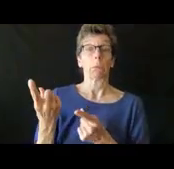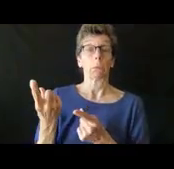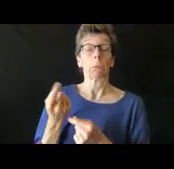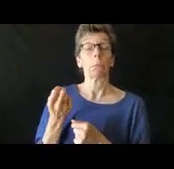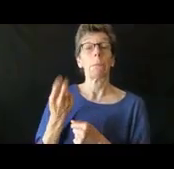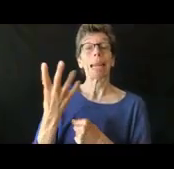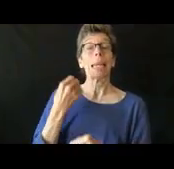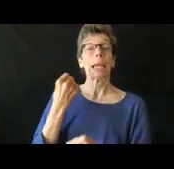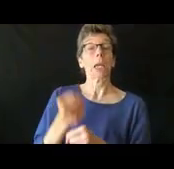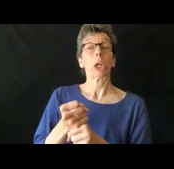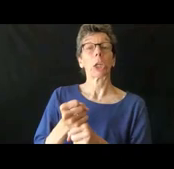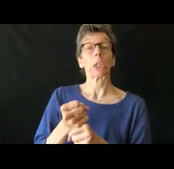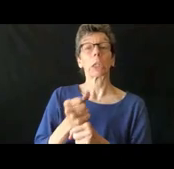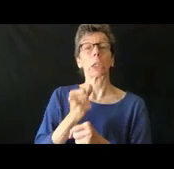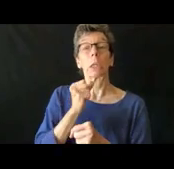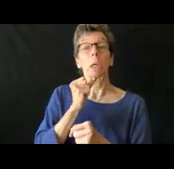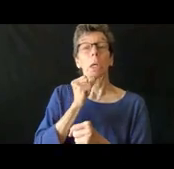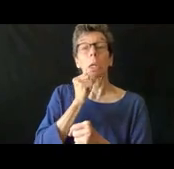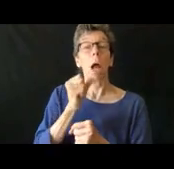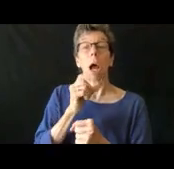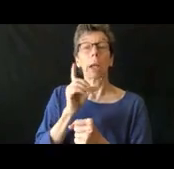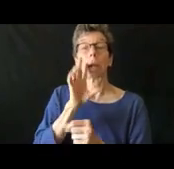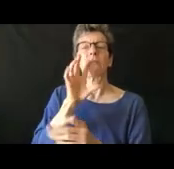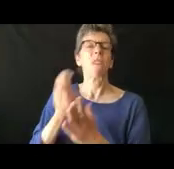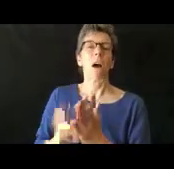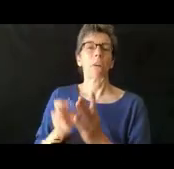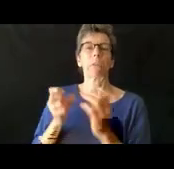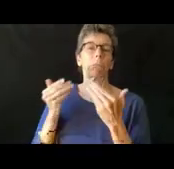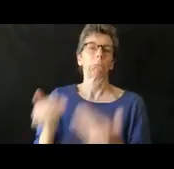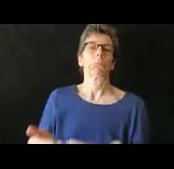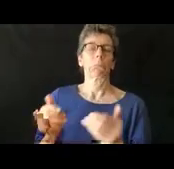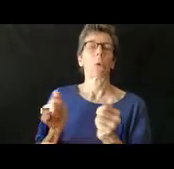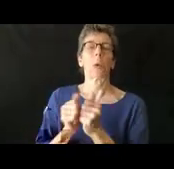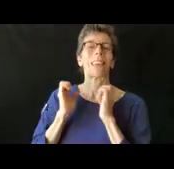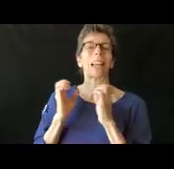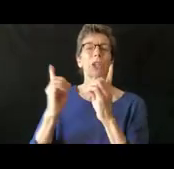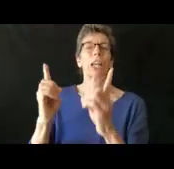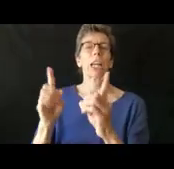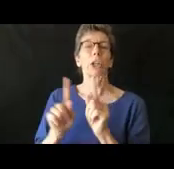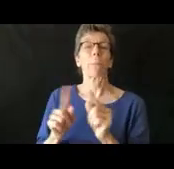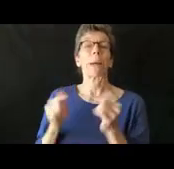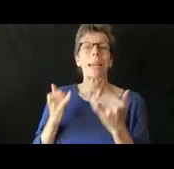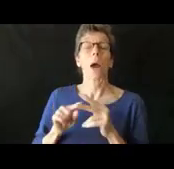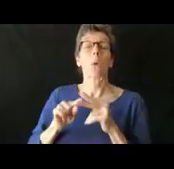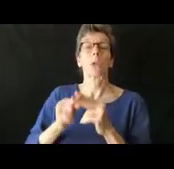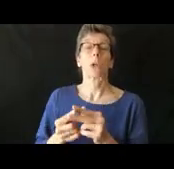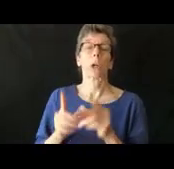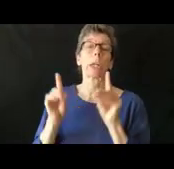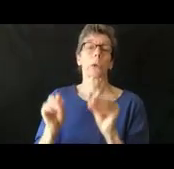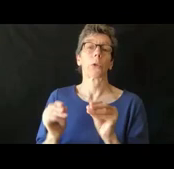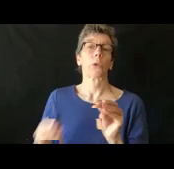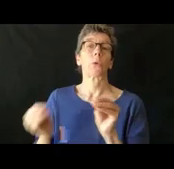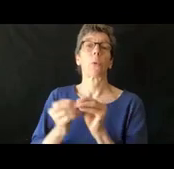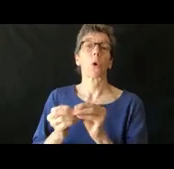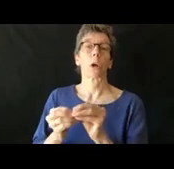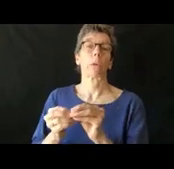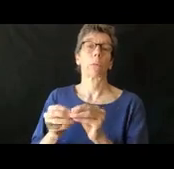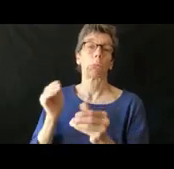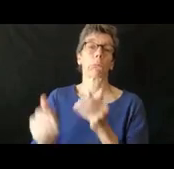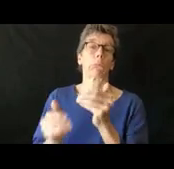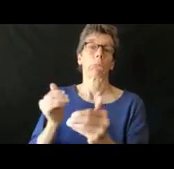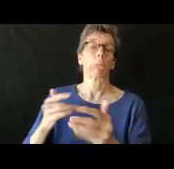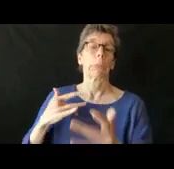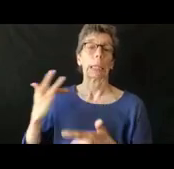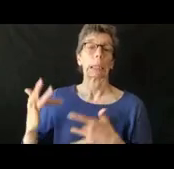hemos hecho mucha educación ni hemos hecho mucha intercesión, pero ahora estamos haciendo esto y estamos muy felices de